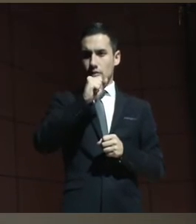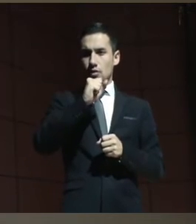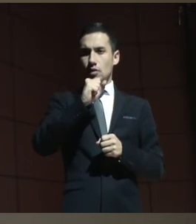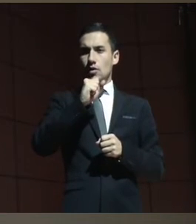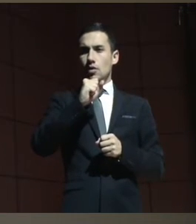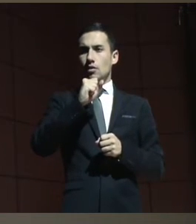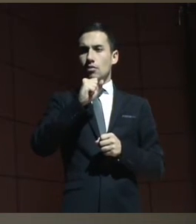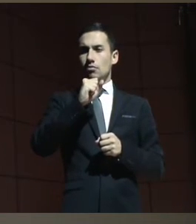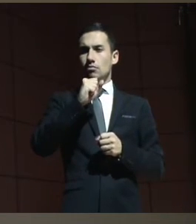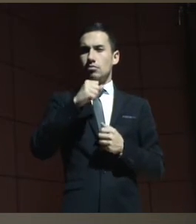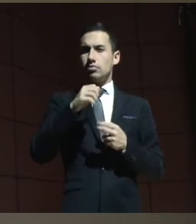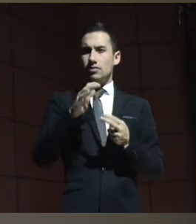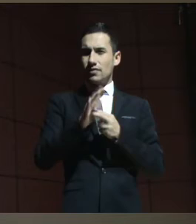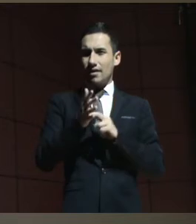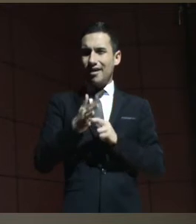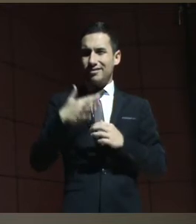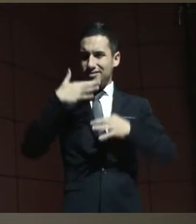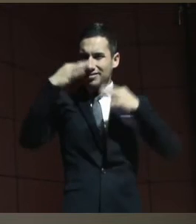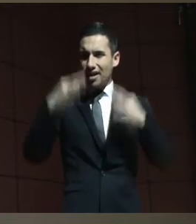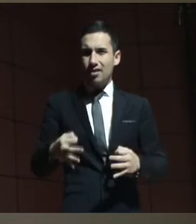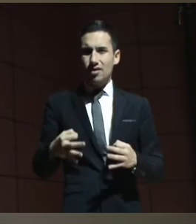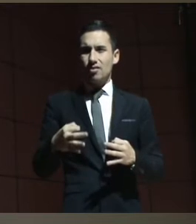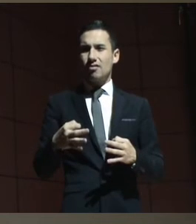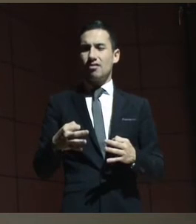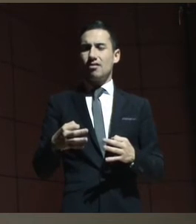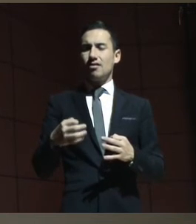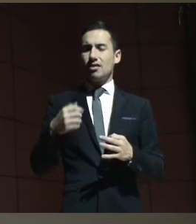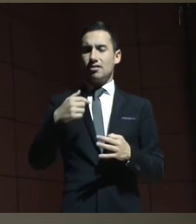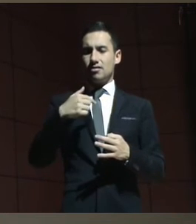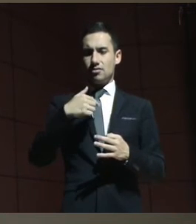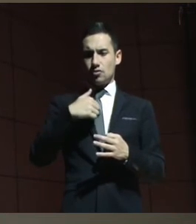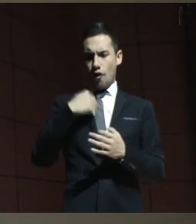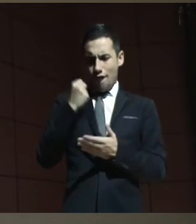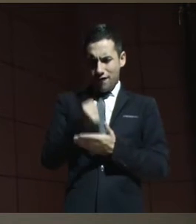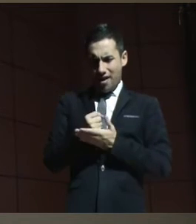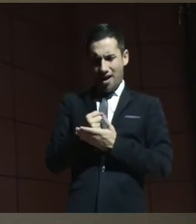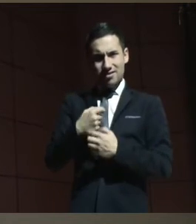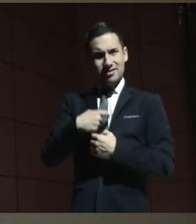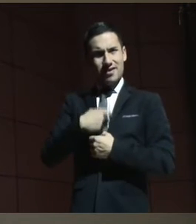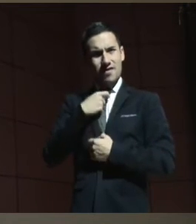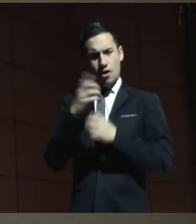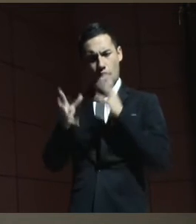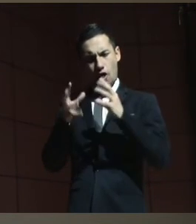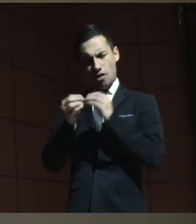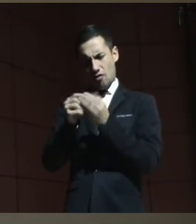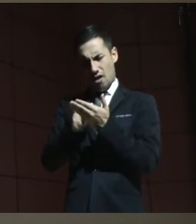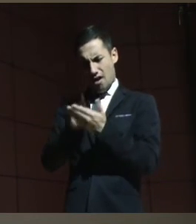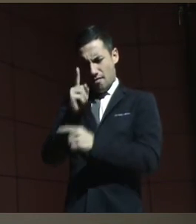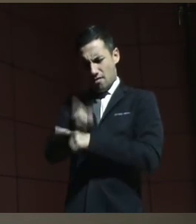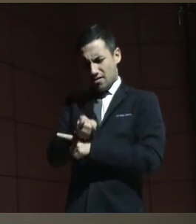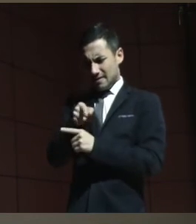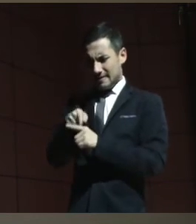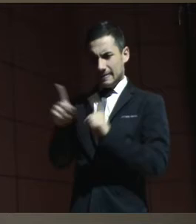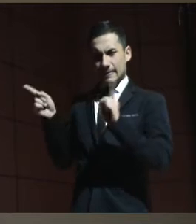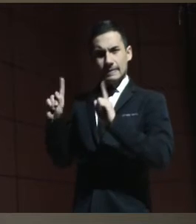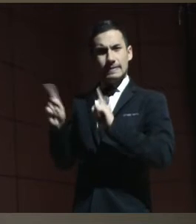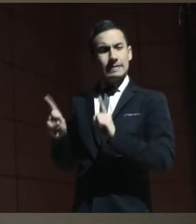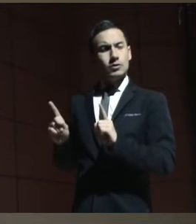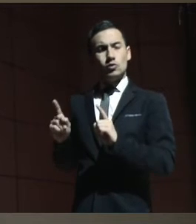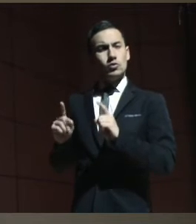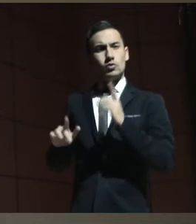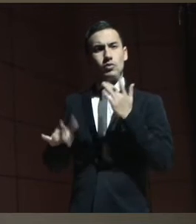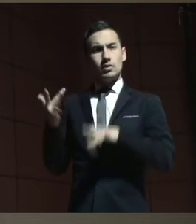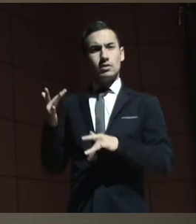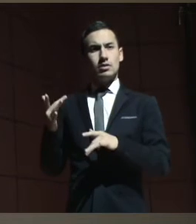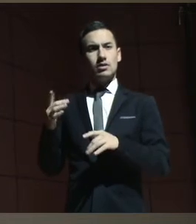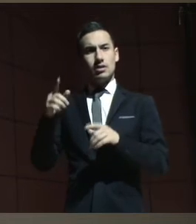no resultaba cierto esto que me obligaba al Código Civil a tener que sentenciar. Que en realidad